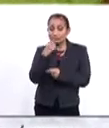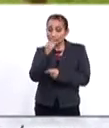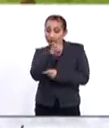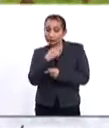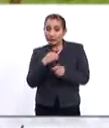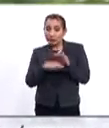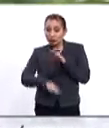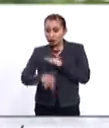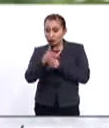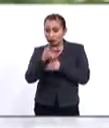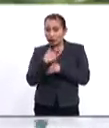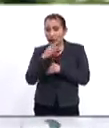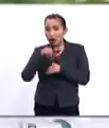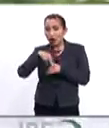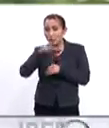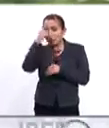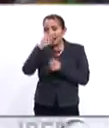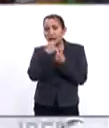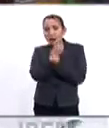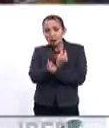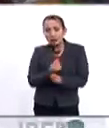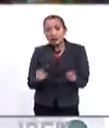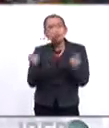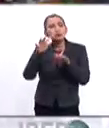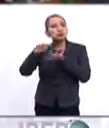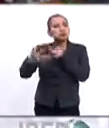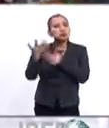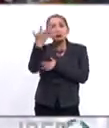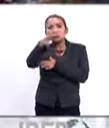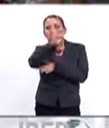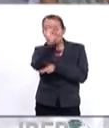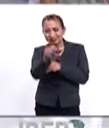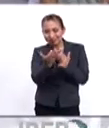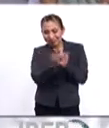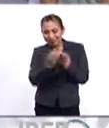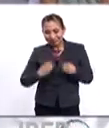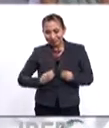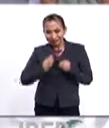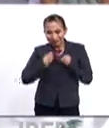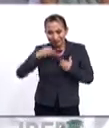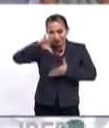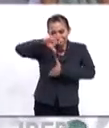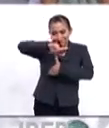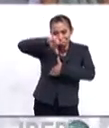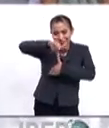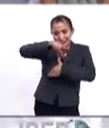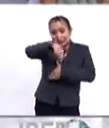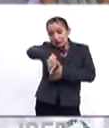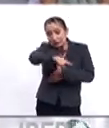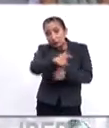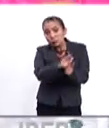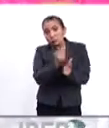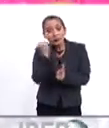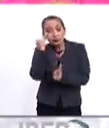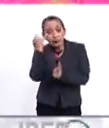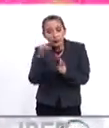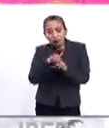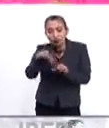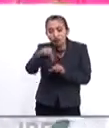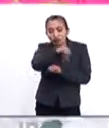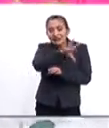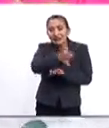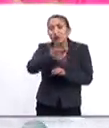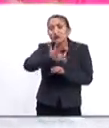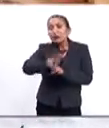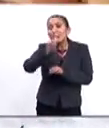acuerdo con el Fondo de las Naciones Unidas para la Infancia, alrededor del 10% de los habitantes en América Latina son indígenas, agrupados en